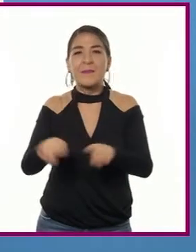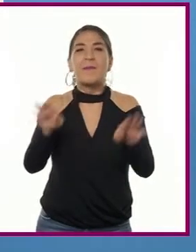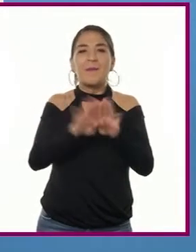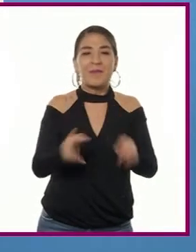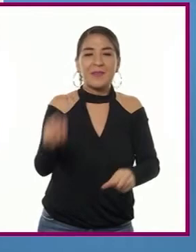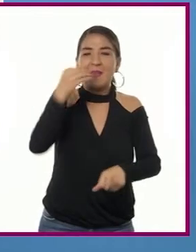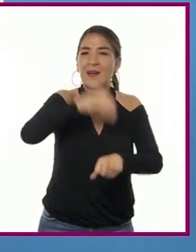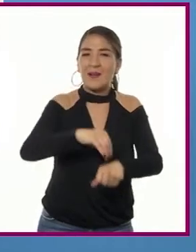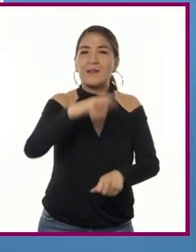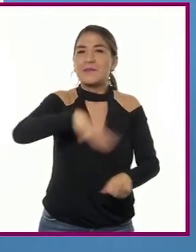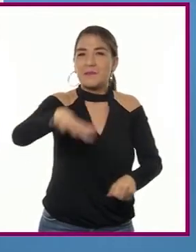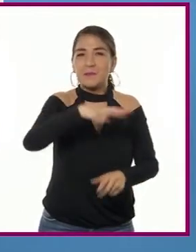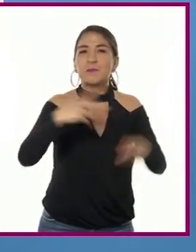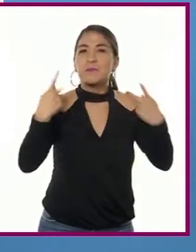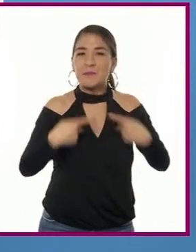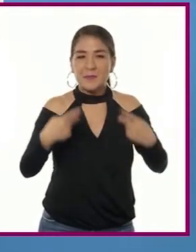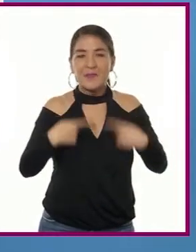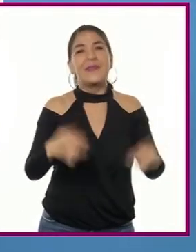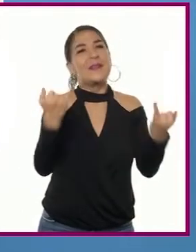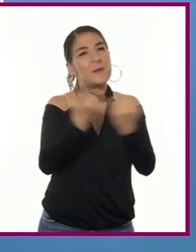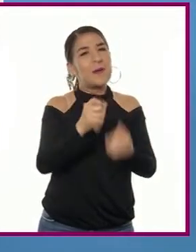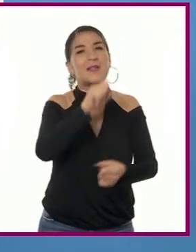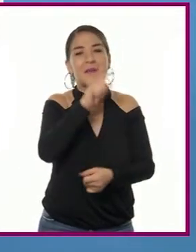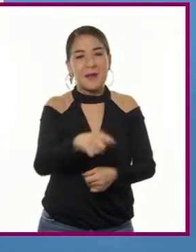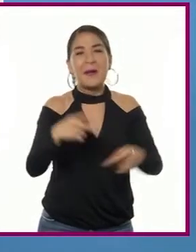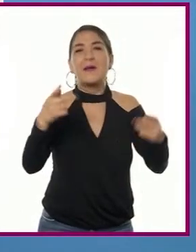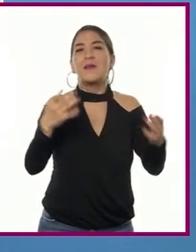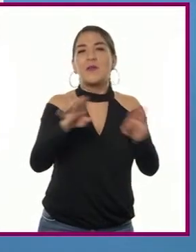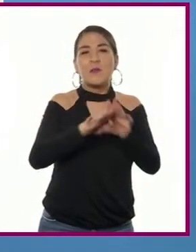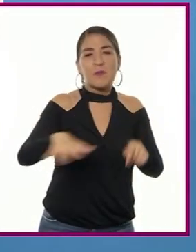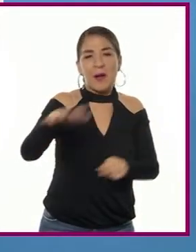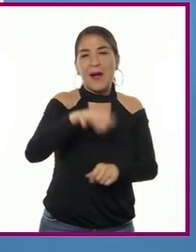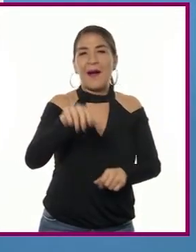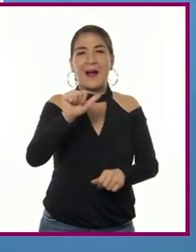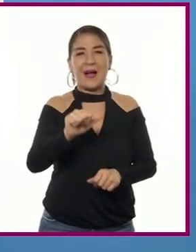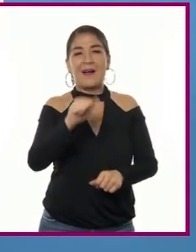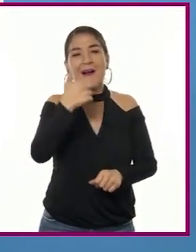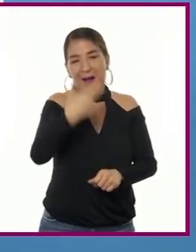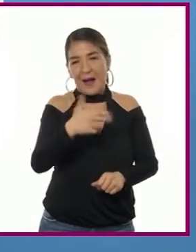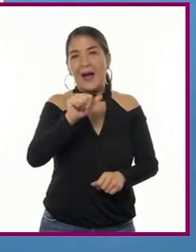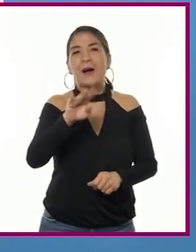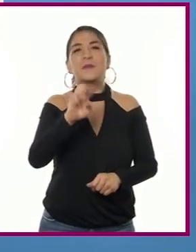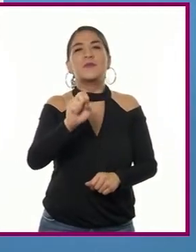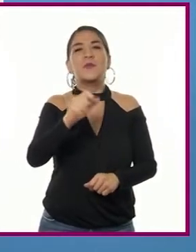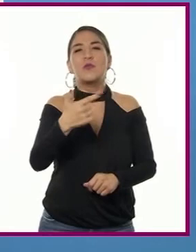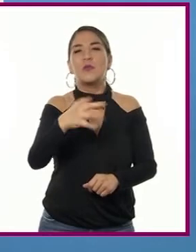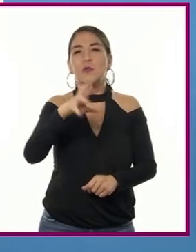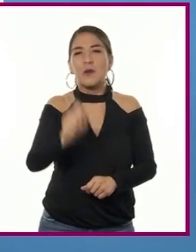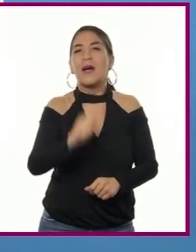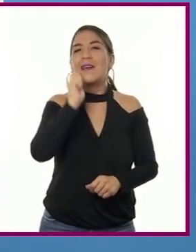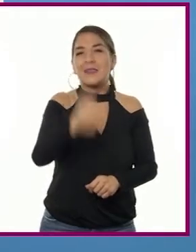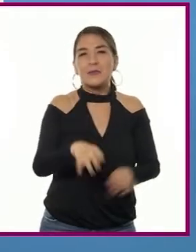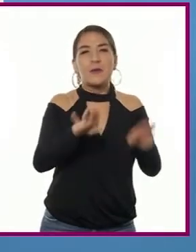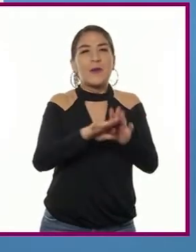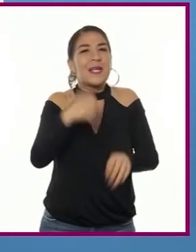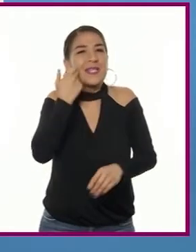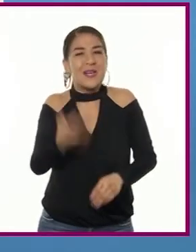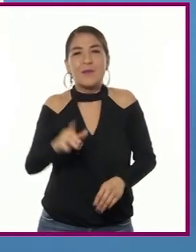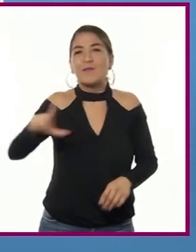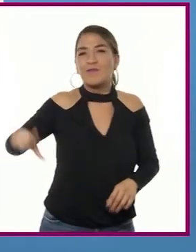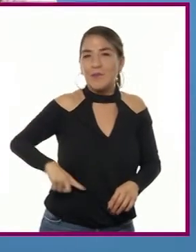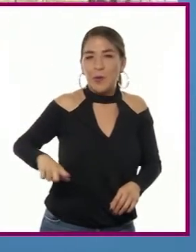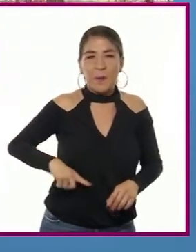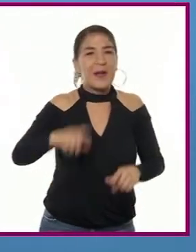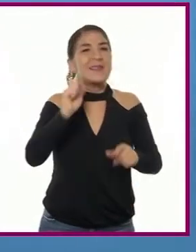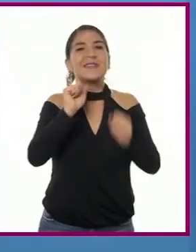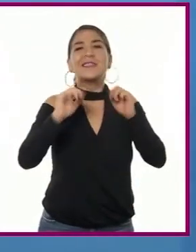integraban a la sociedad y con las cuales los monarcas Habsburgo habían negociado constantemente con la intención de poder gobernar sin